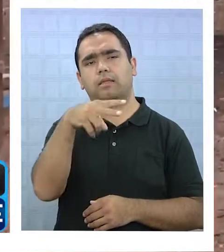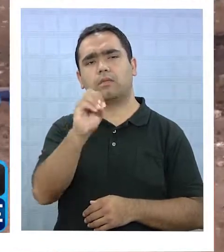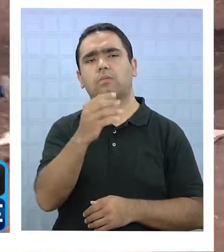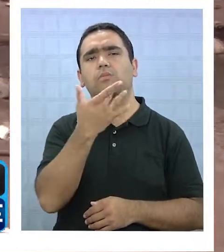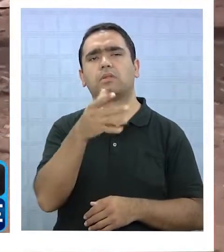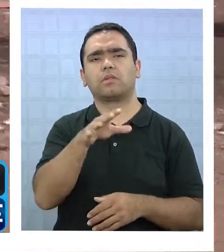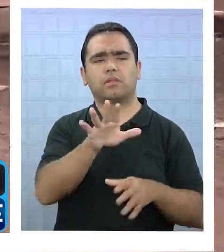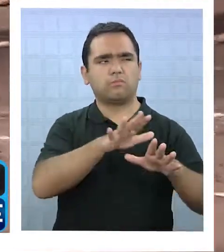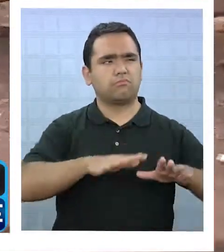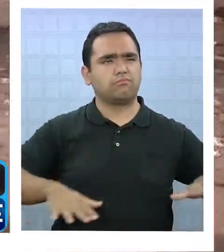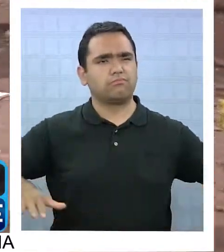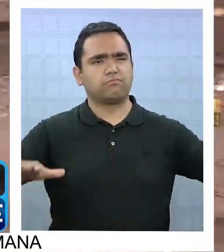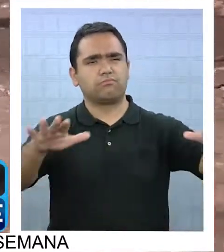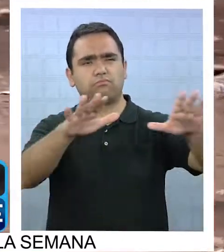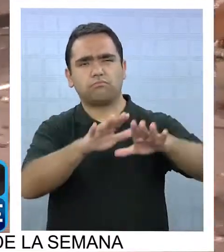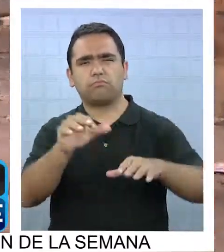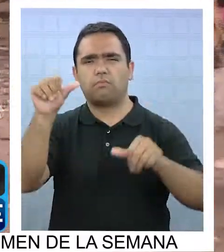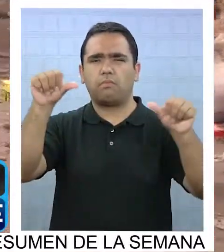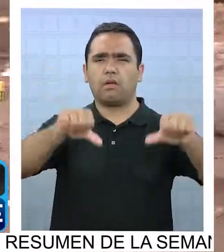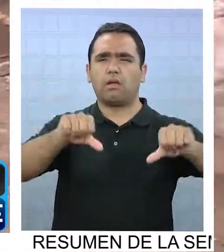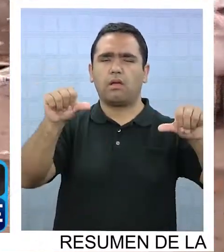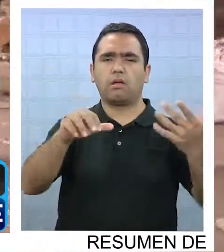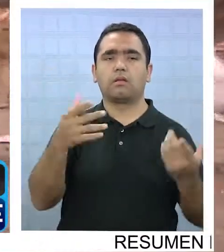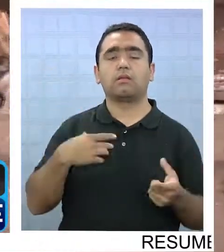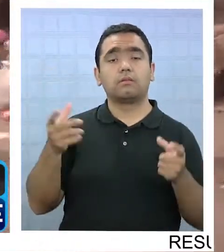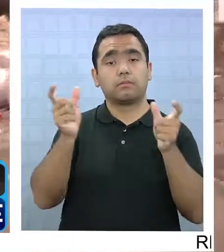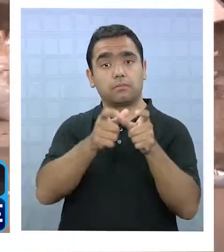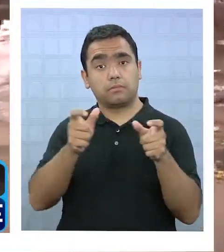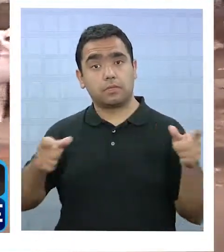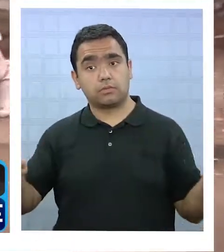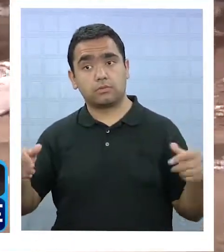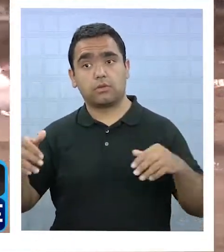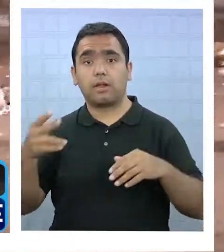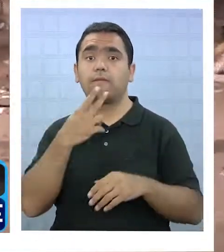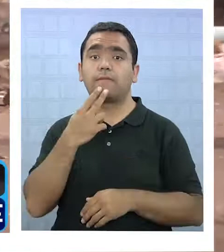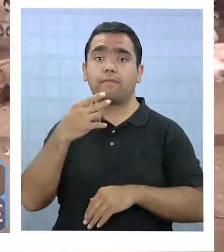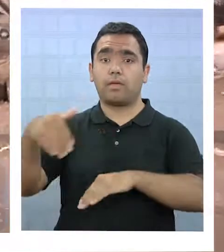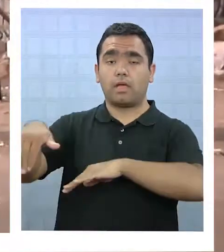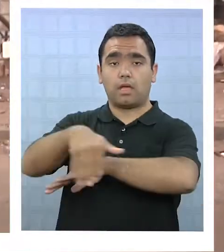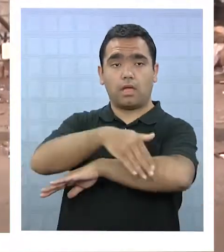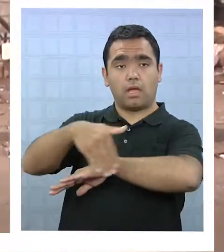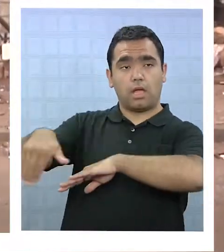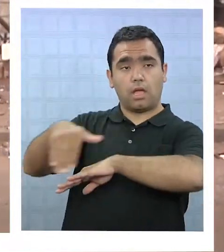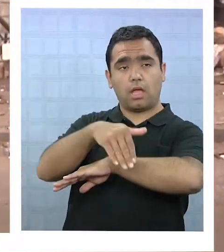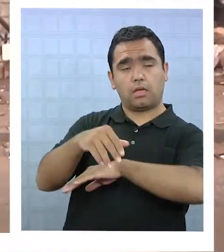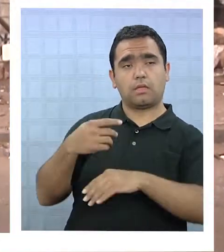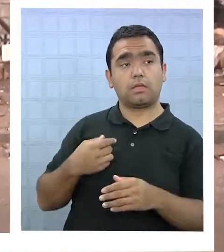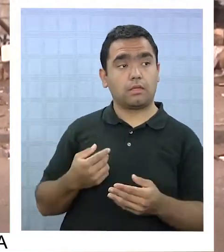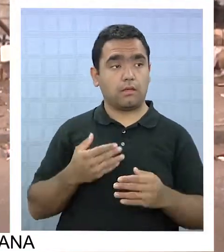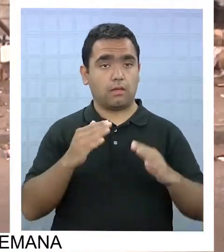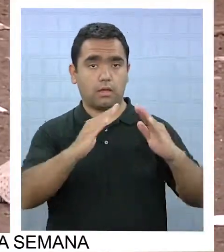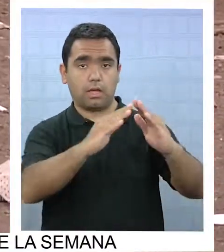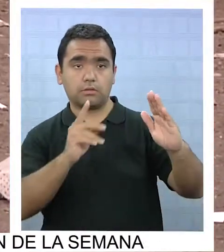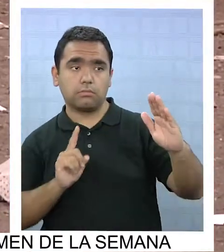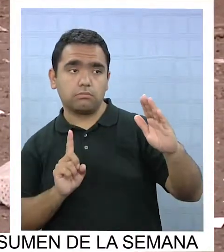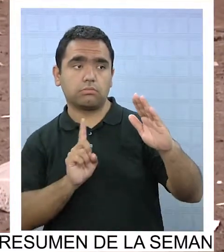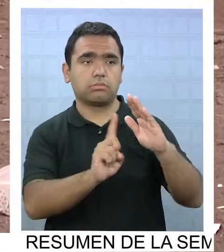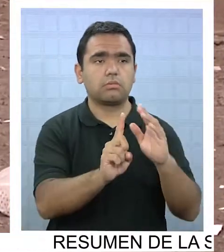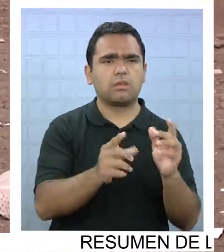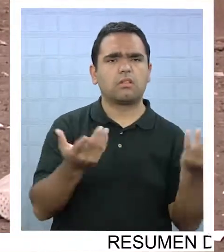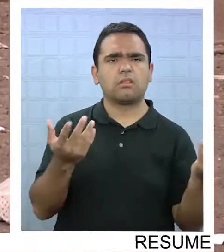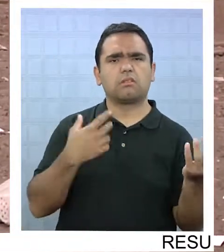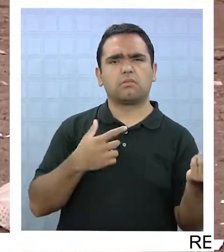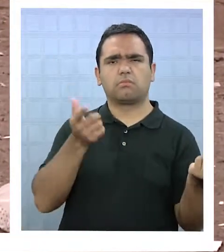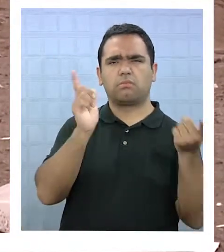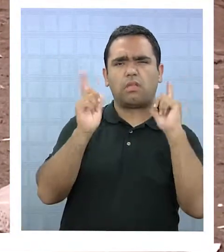las malas condiciones en que se encuentra el sector. Según afirman, las personas en situación de calle que vienen a pasar la noche en ese